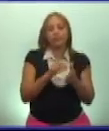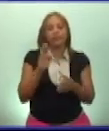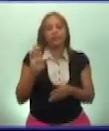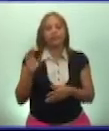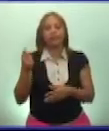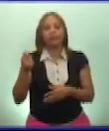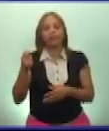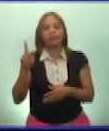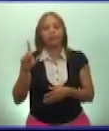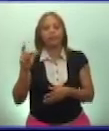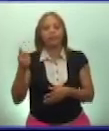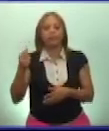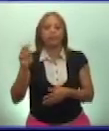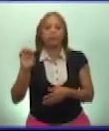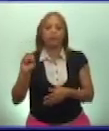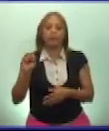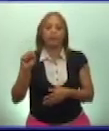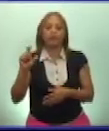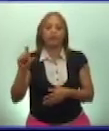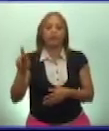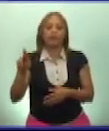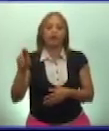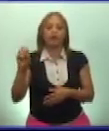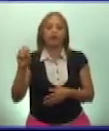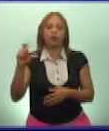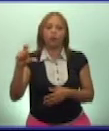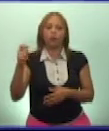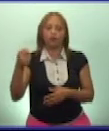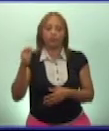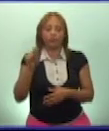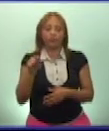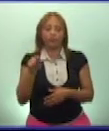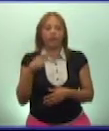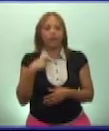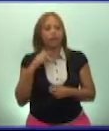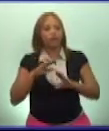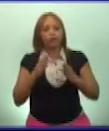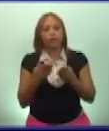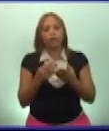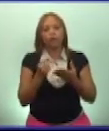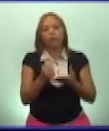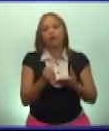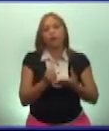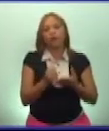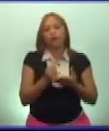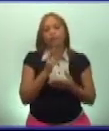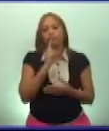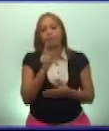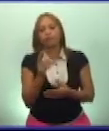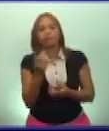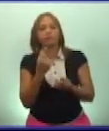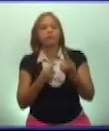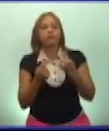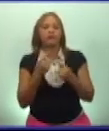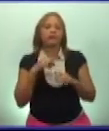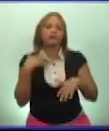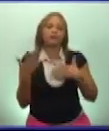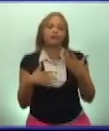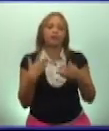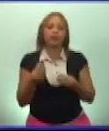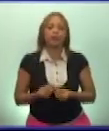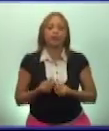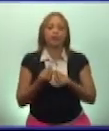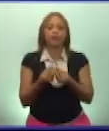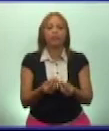imágenes, más los datos biográficos que les aportamos, les servirán para responder una de las actividades que les estamos